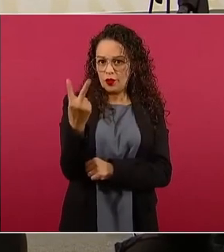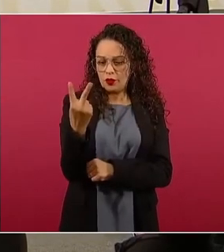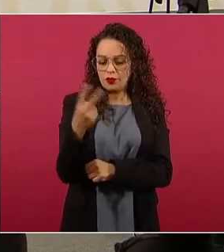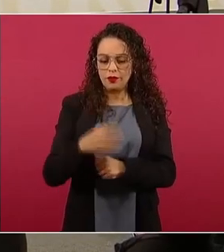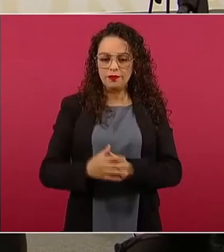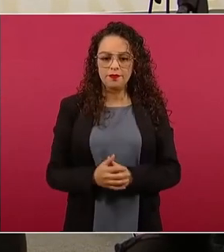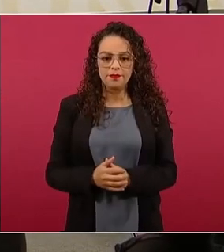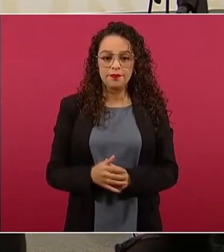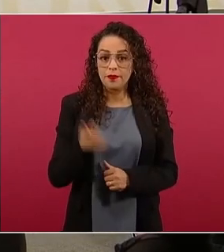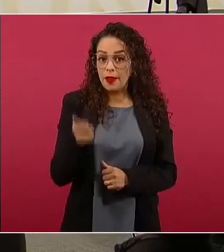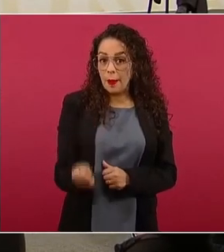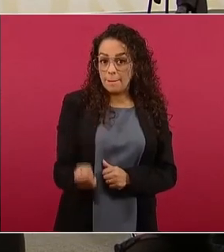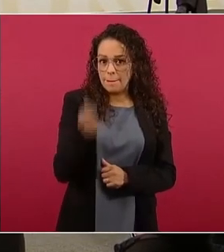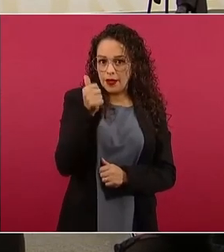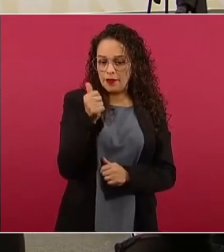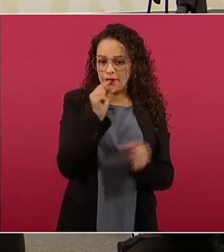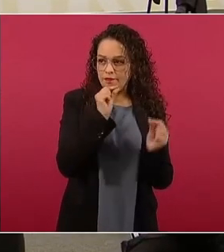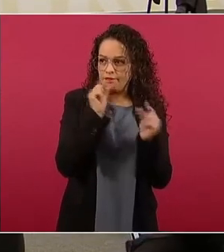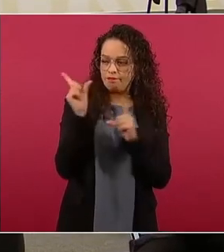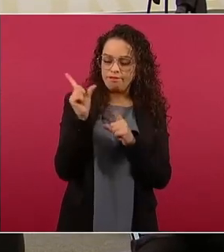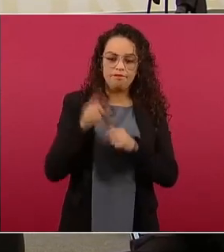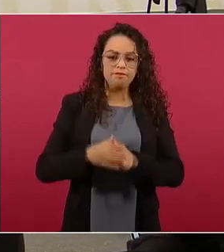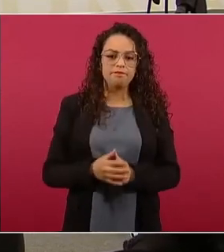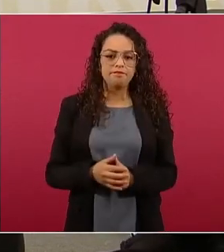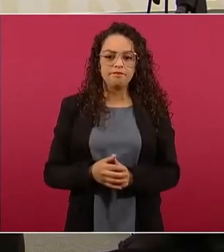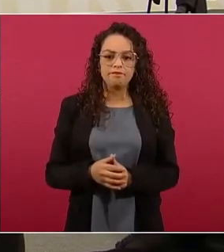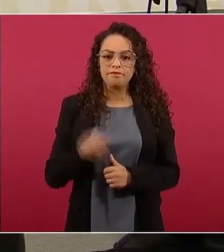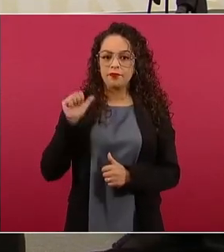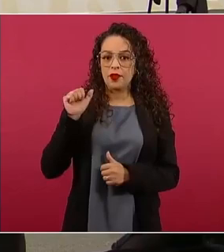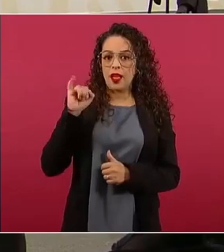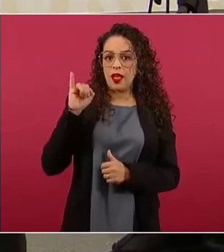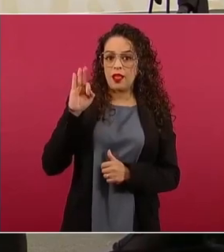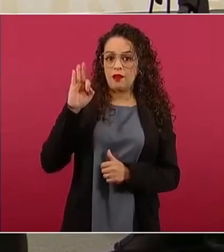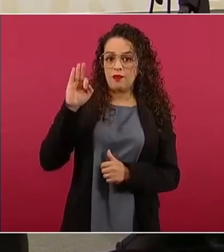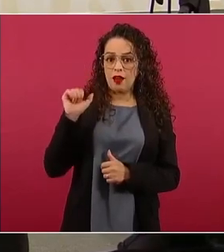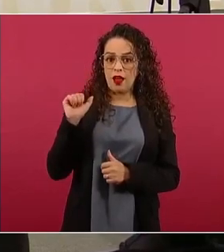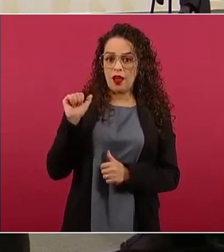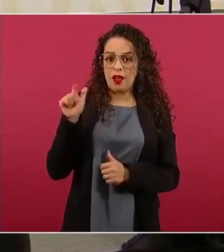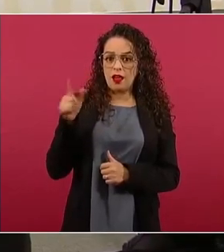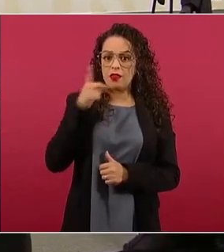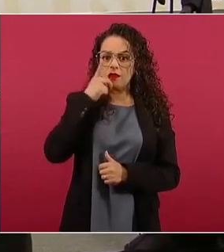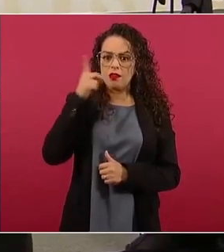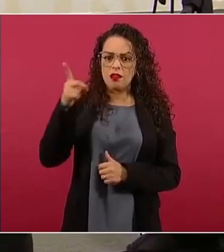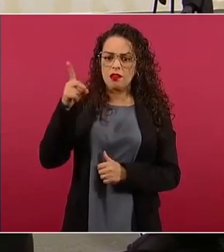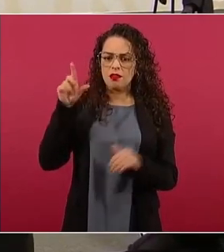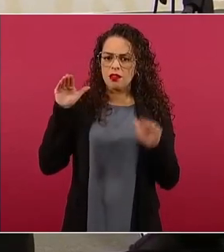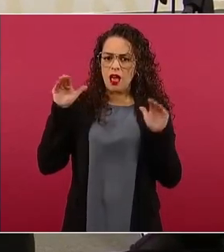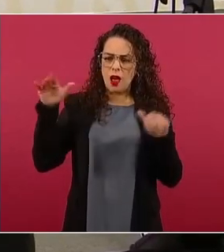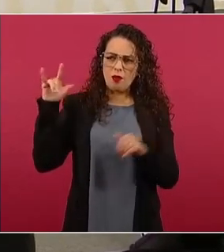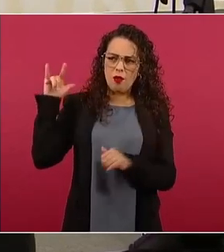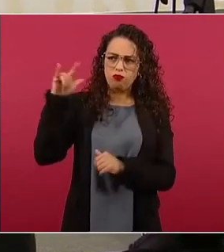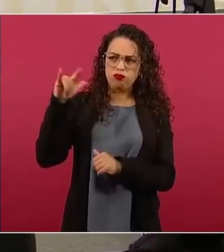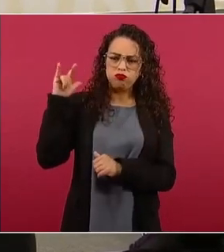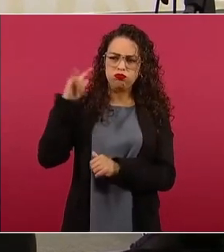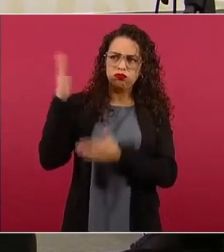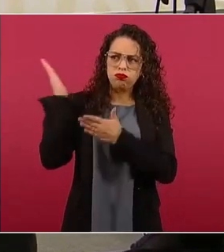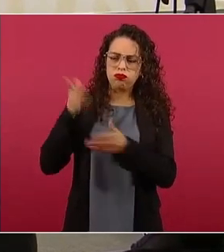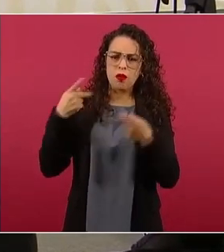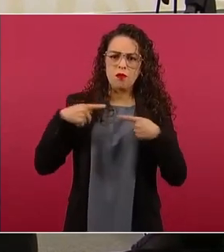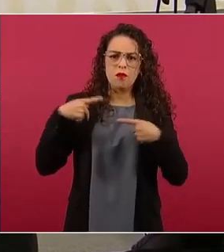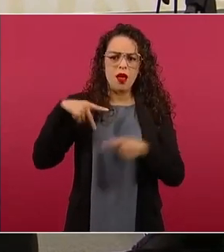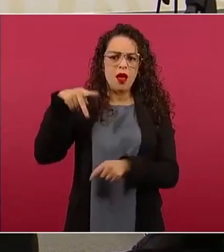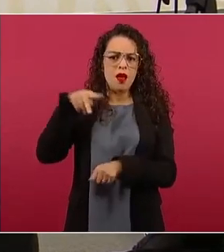La primera. Es falso que la IFA esté llegando, estén llegando aviones cargados de gente de Venezuela